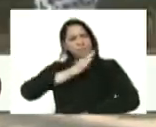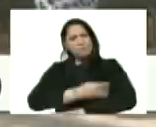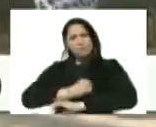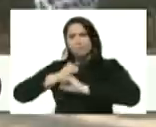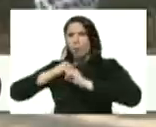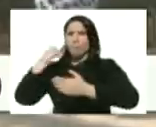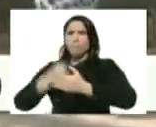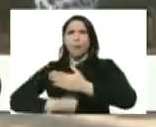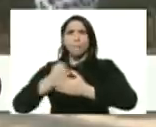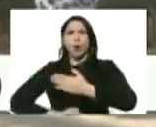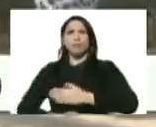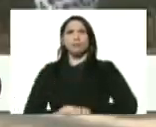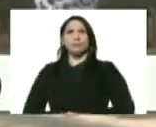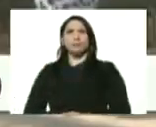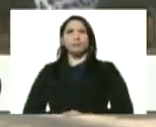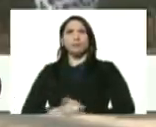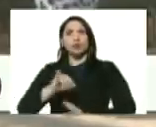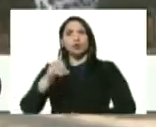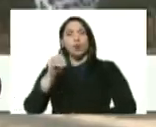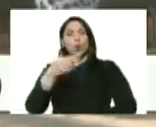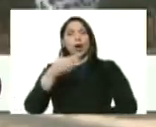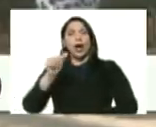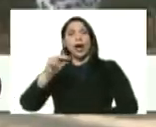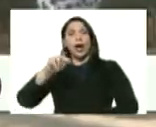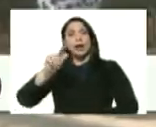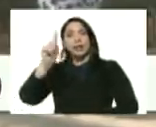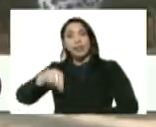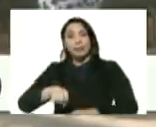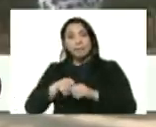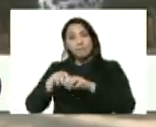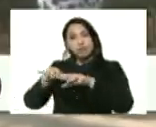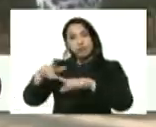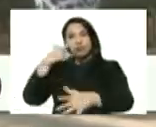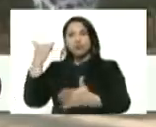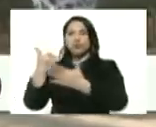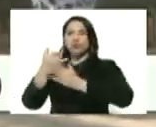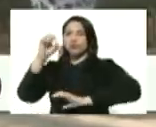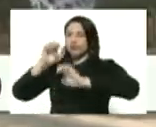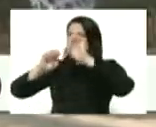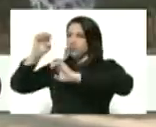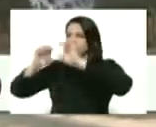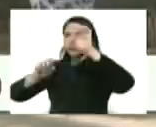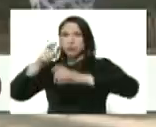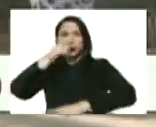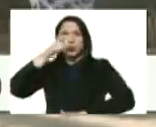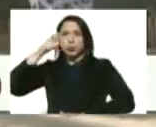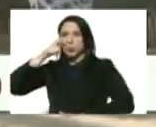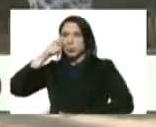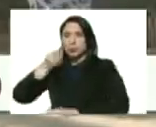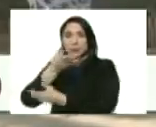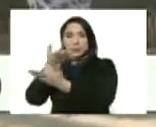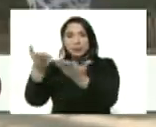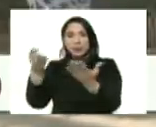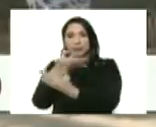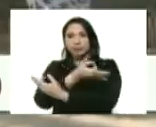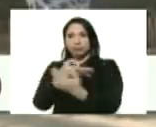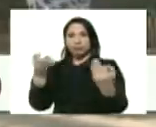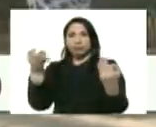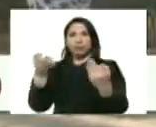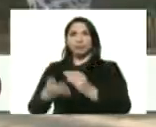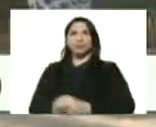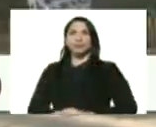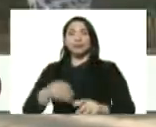y batalladora Giovanna Sánchez quien también ha estado desplegada chequeando supervisando estos extraordinarios